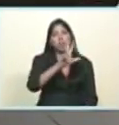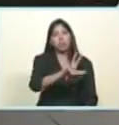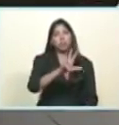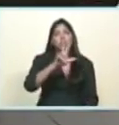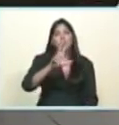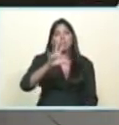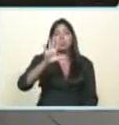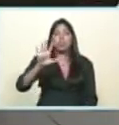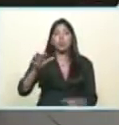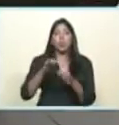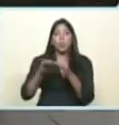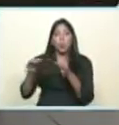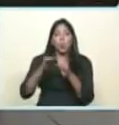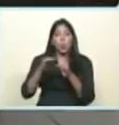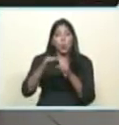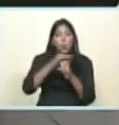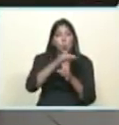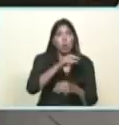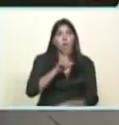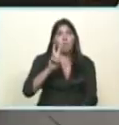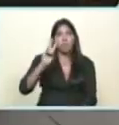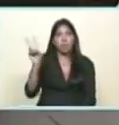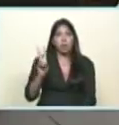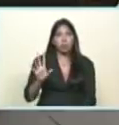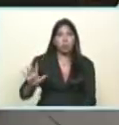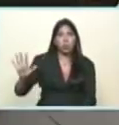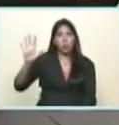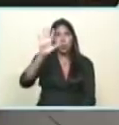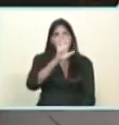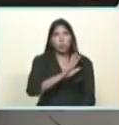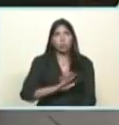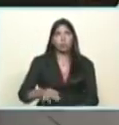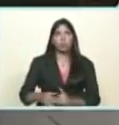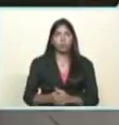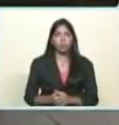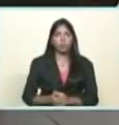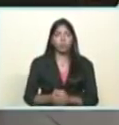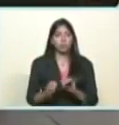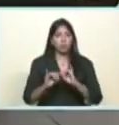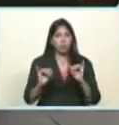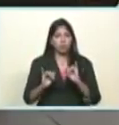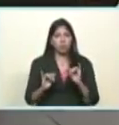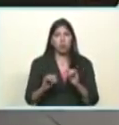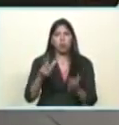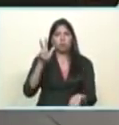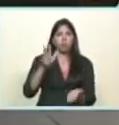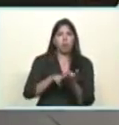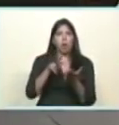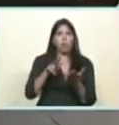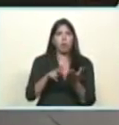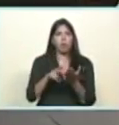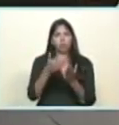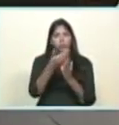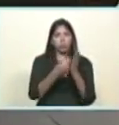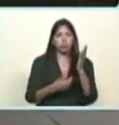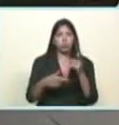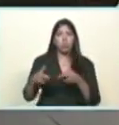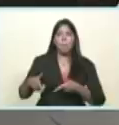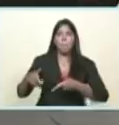la asamblea nacional constituyente aprobó un decreto constituyente dando la orden